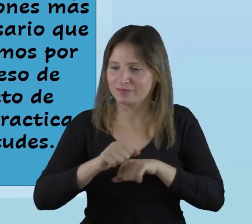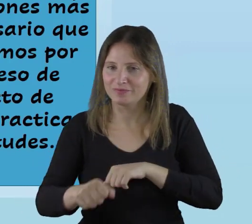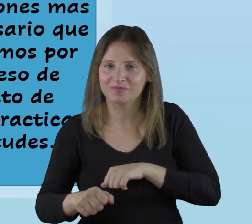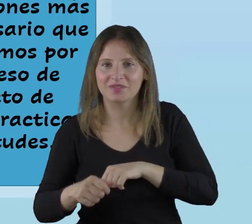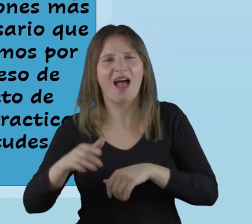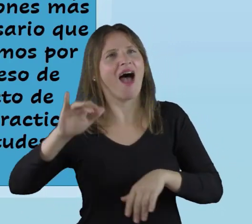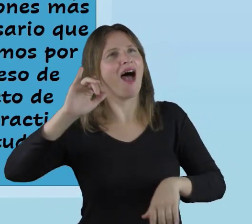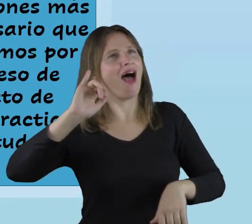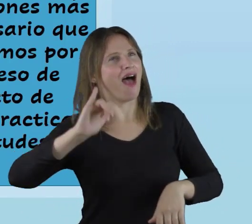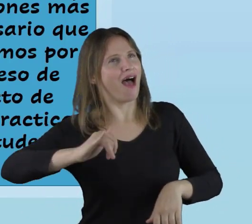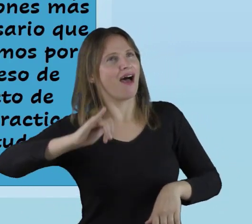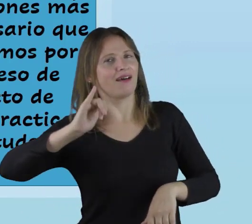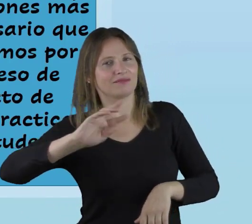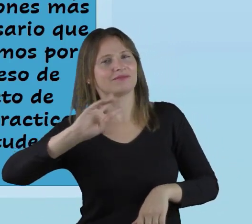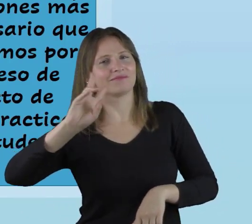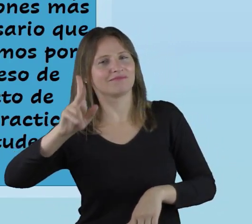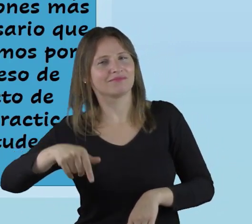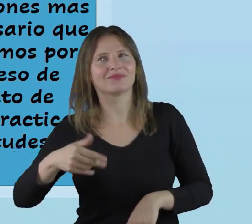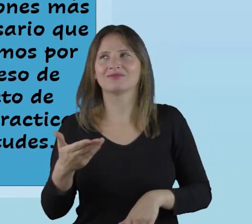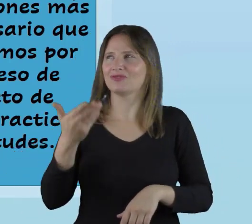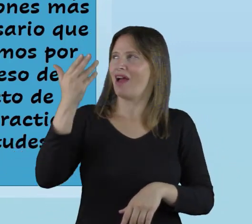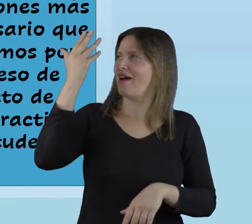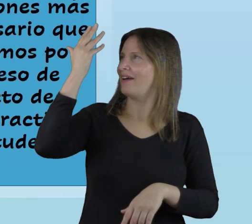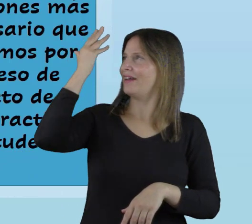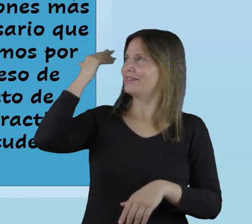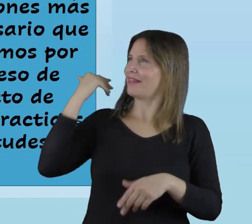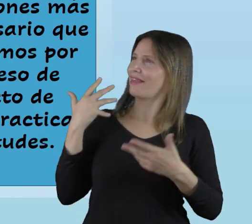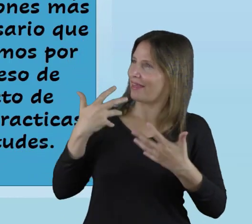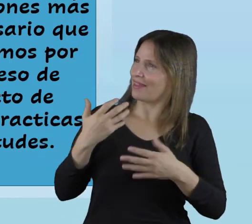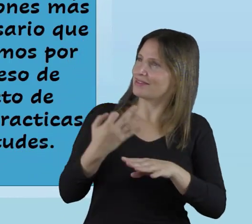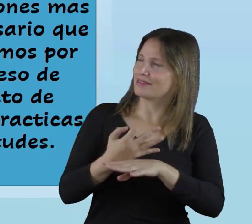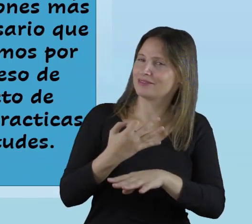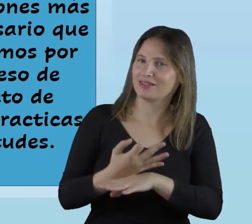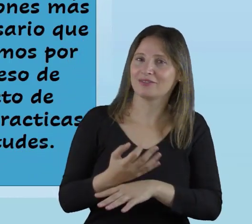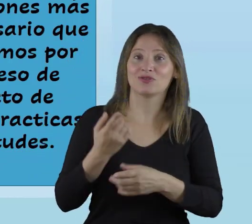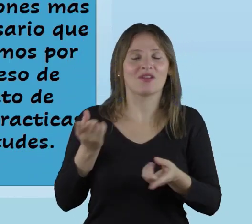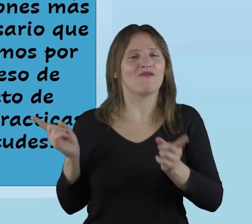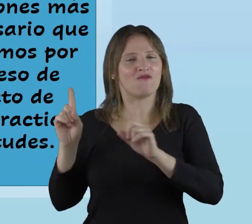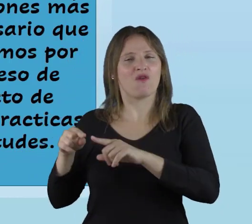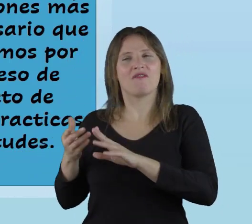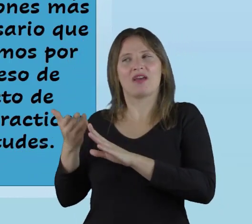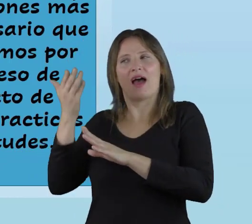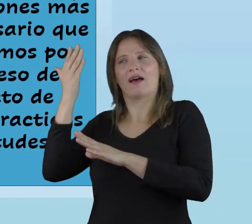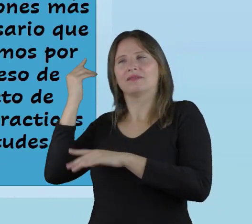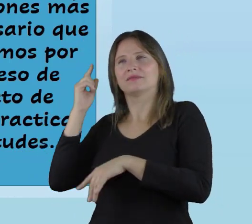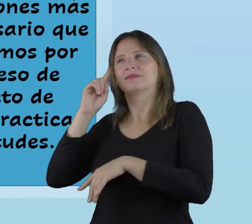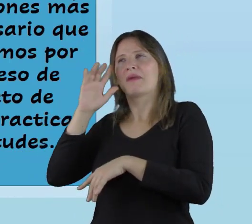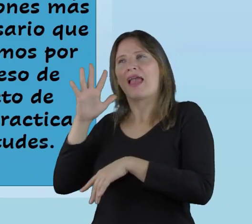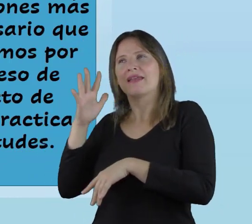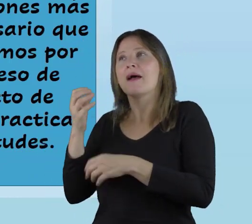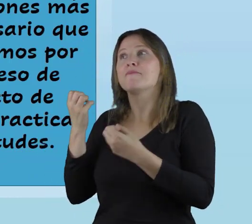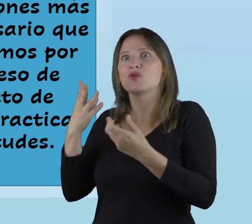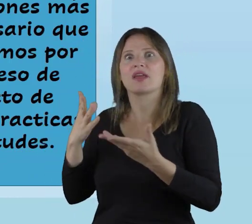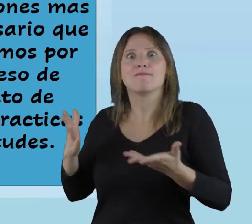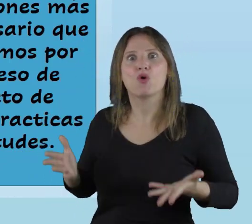educadores ahí podemos decir sí pues vamos retomemos esa